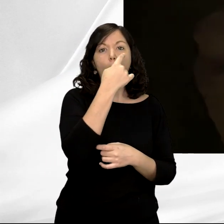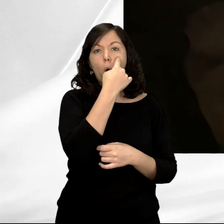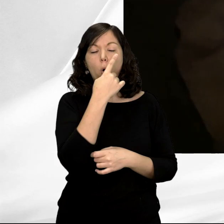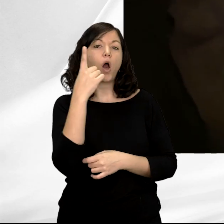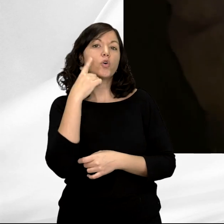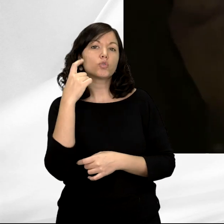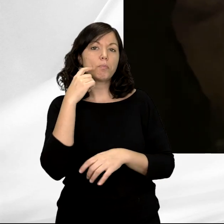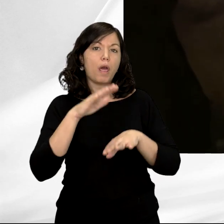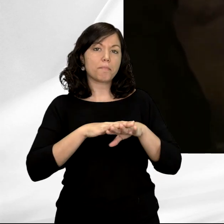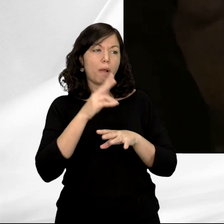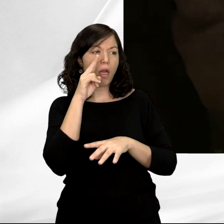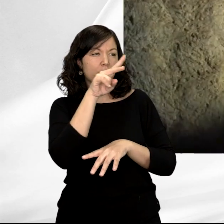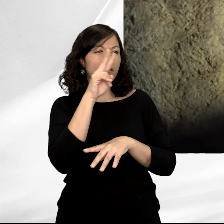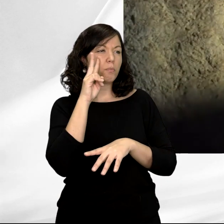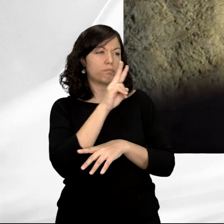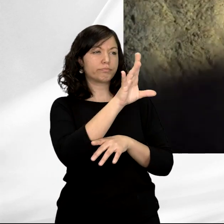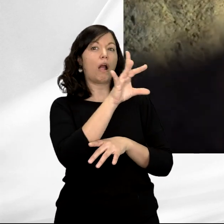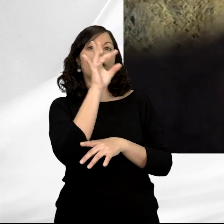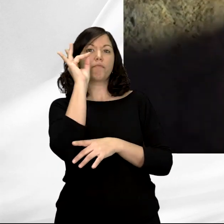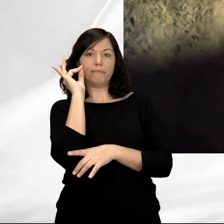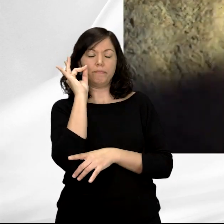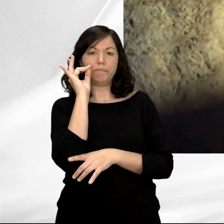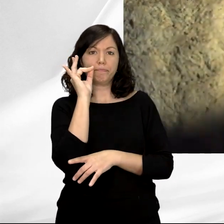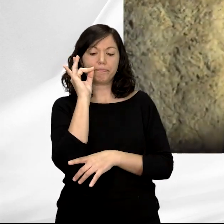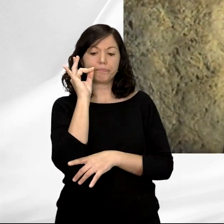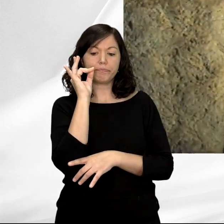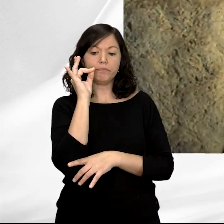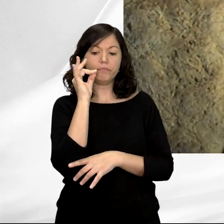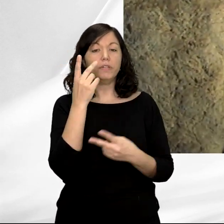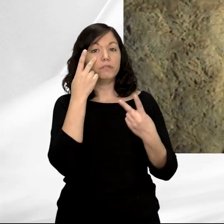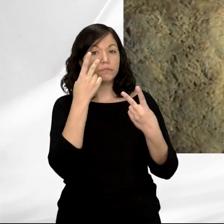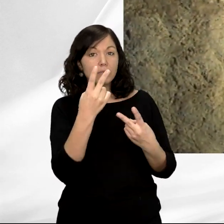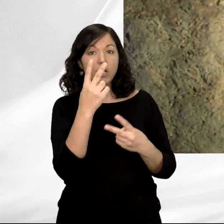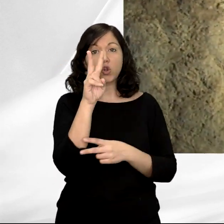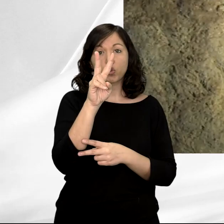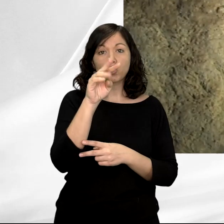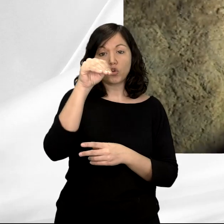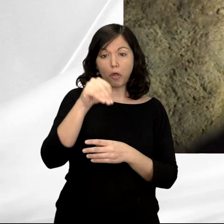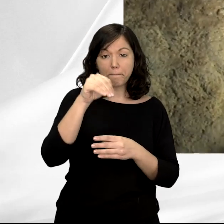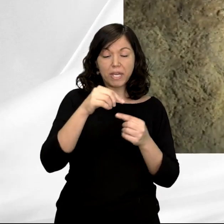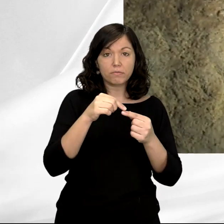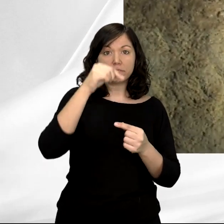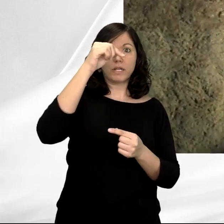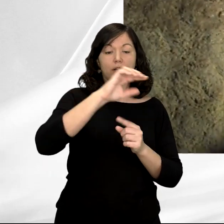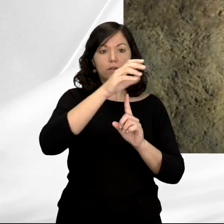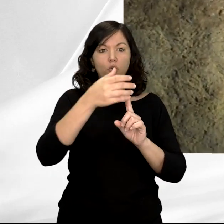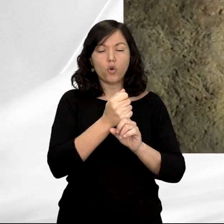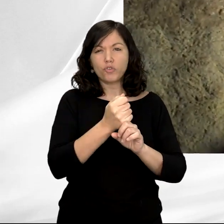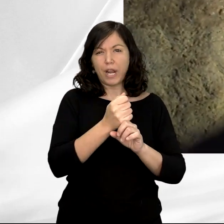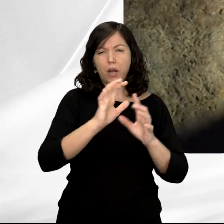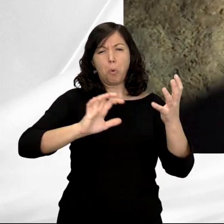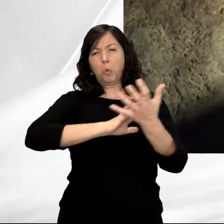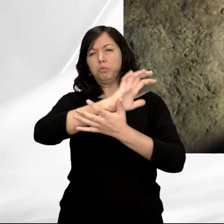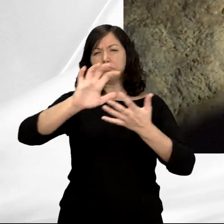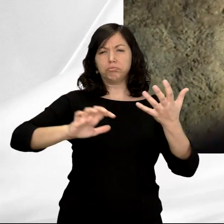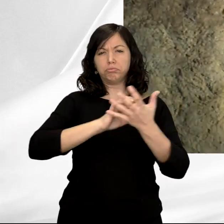para poder identificarlo. En el interior, sobre un bloque de apenas unos 2 metros, nos vamos a encontrar una auténtica maraña de